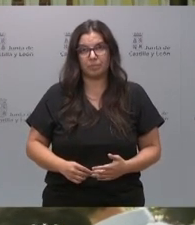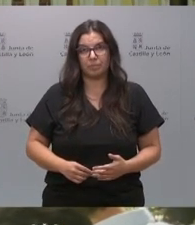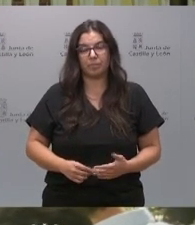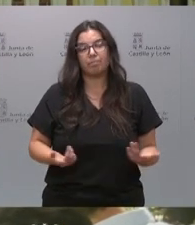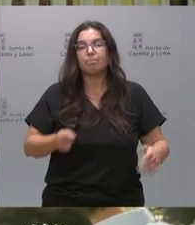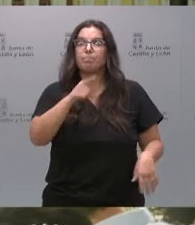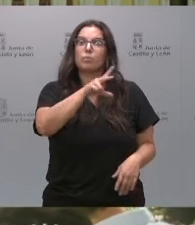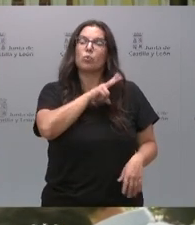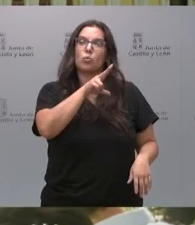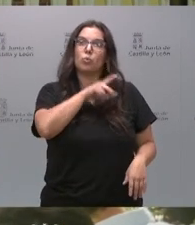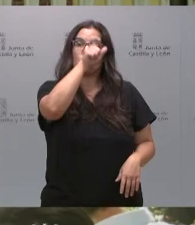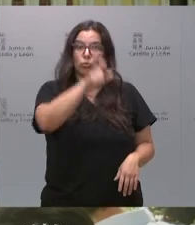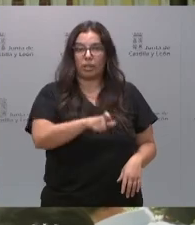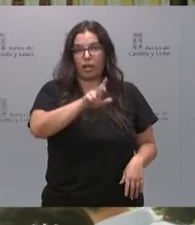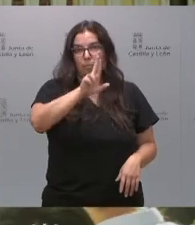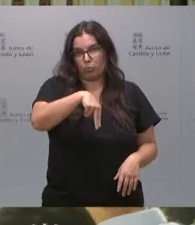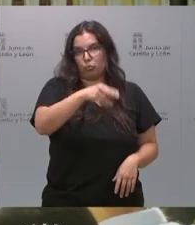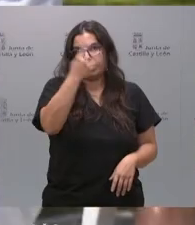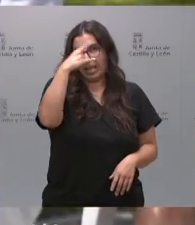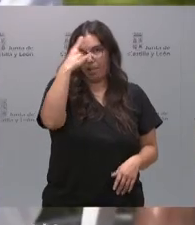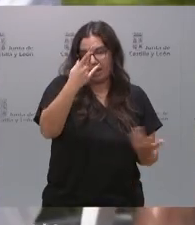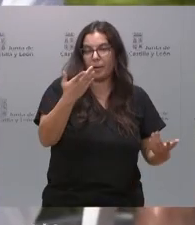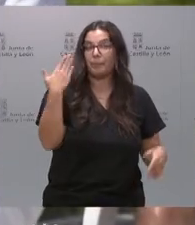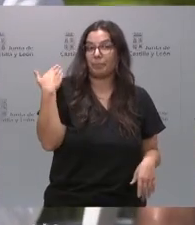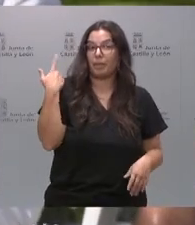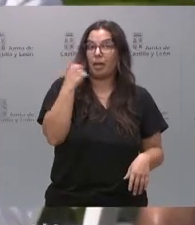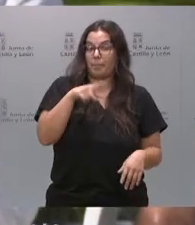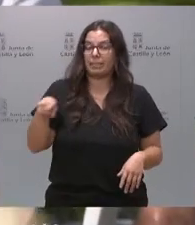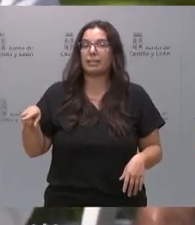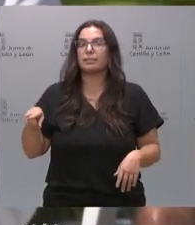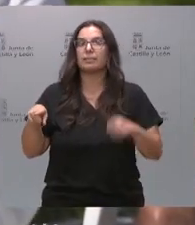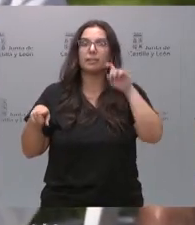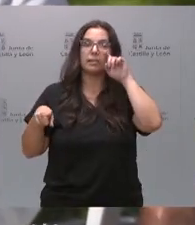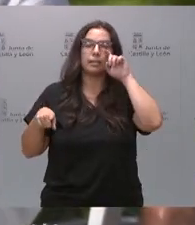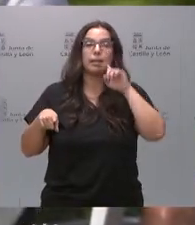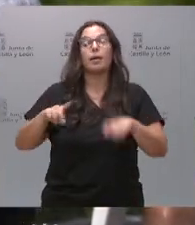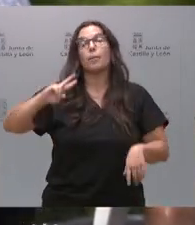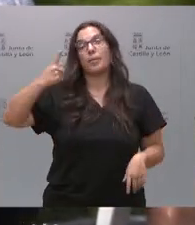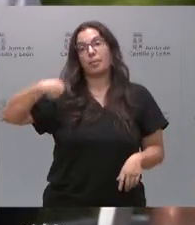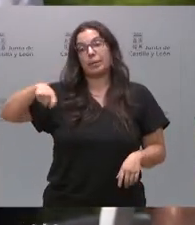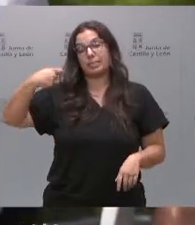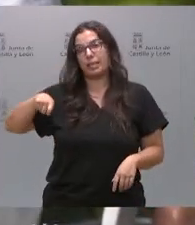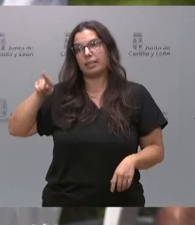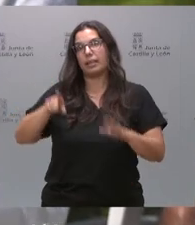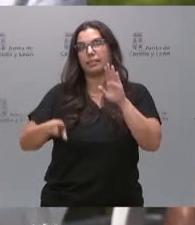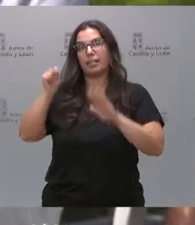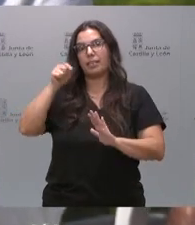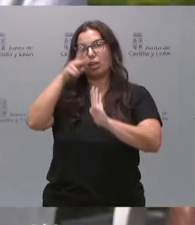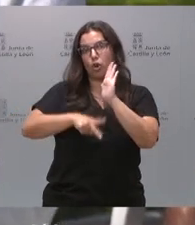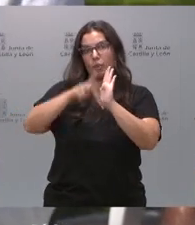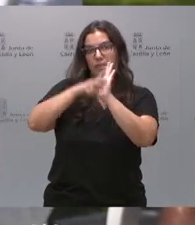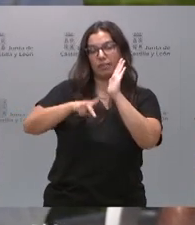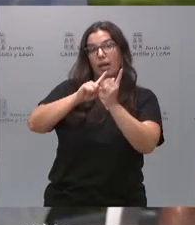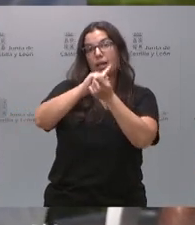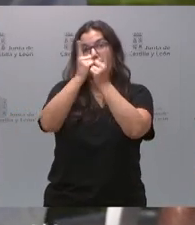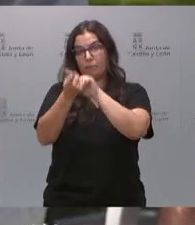Usted es de Salamanca. Hace unos meses la decisión del señor García Gallardo de cambiar la normativa de